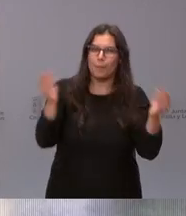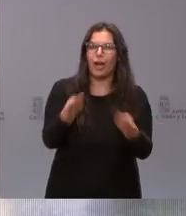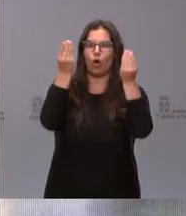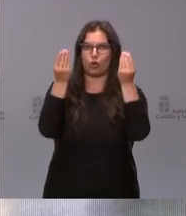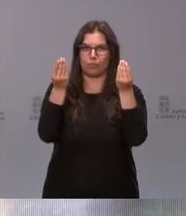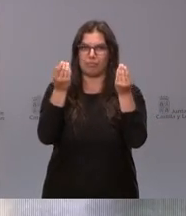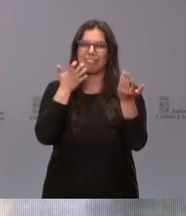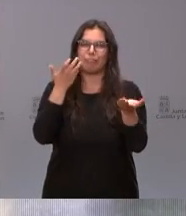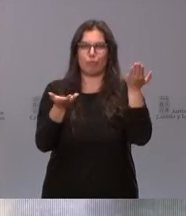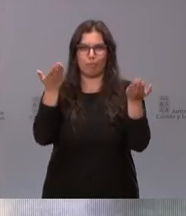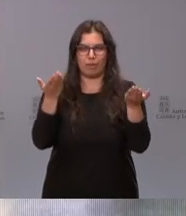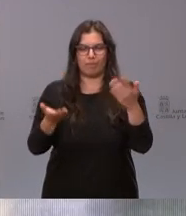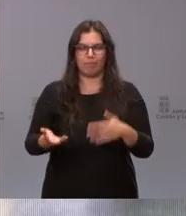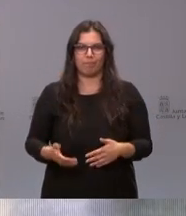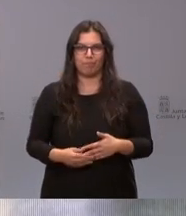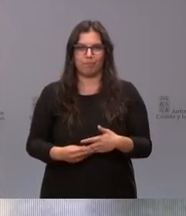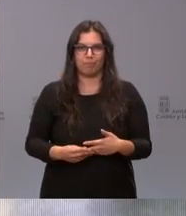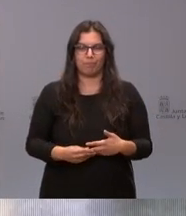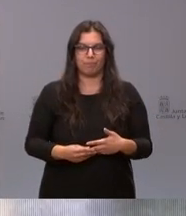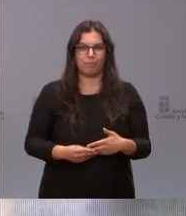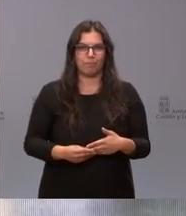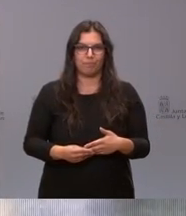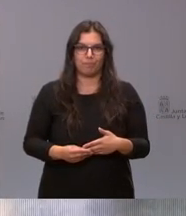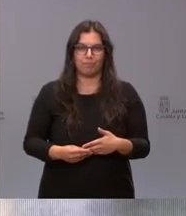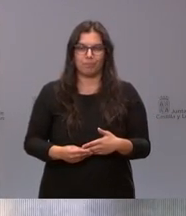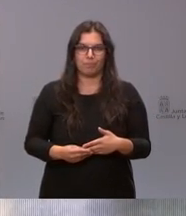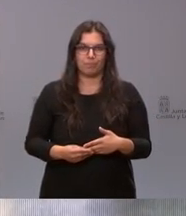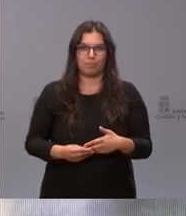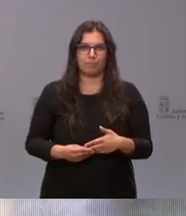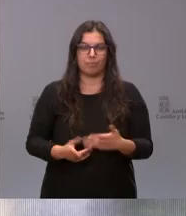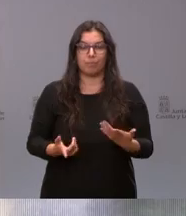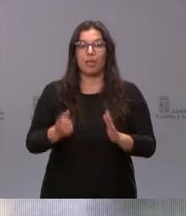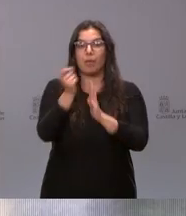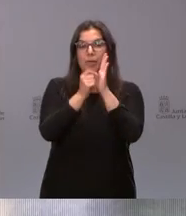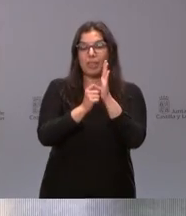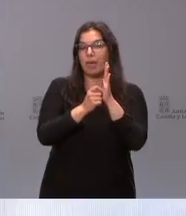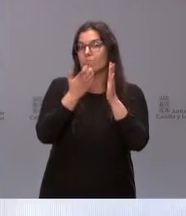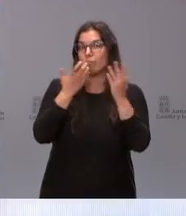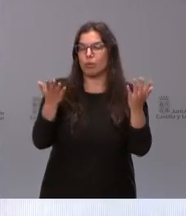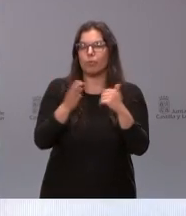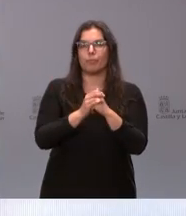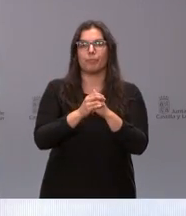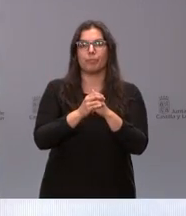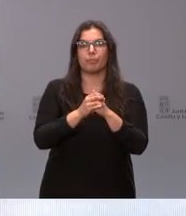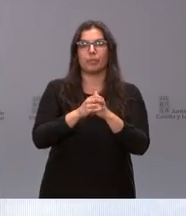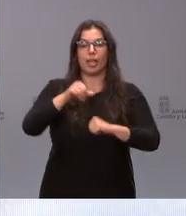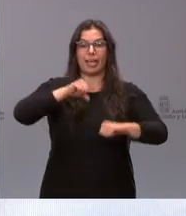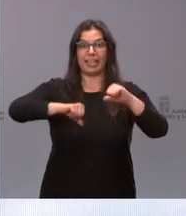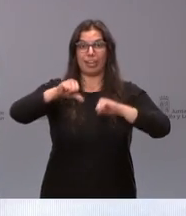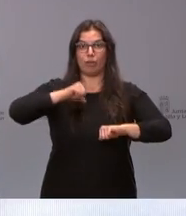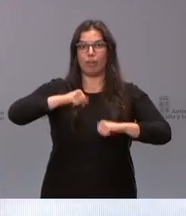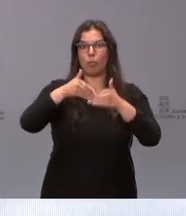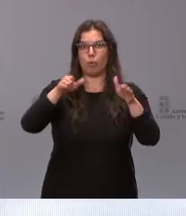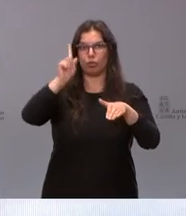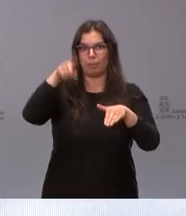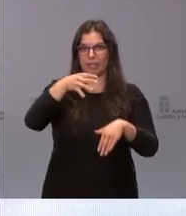antes de la pandemia ¿cuáles nuestras medidas? pues ampliar la actividad de los quirófanos por las tardes